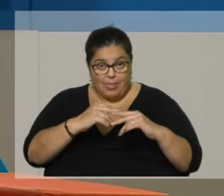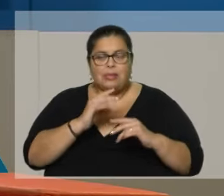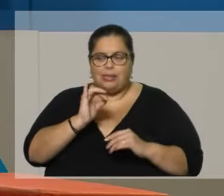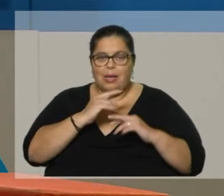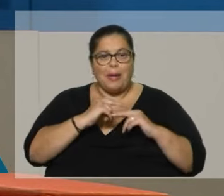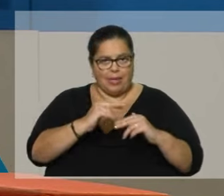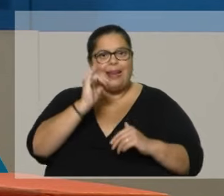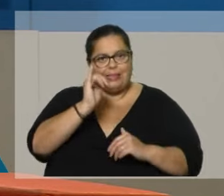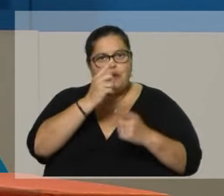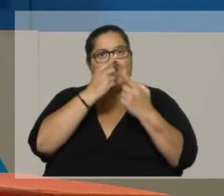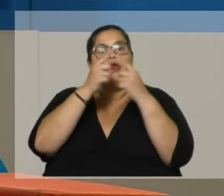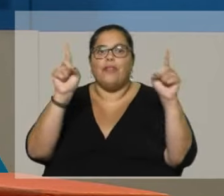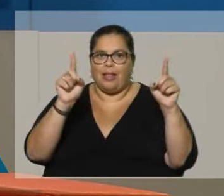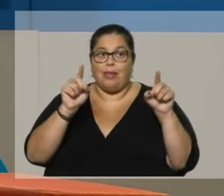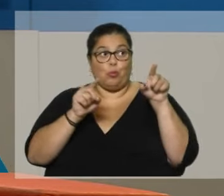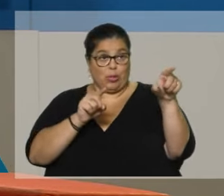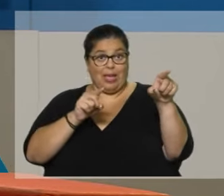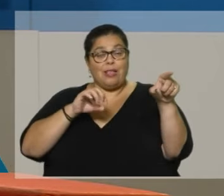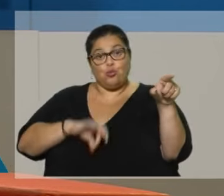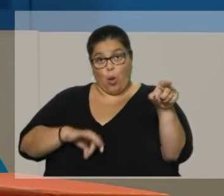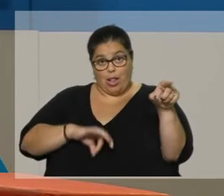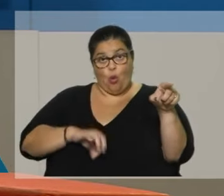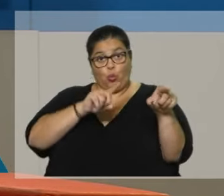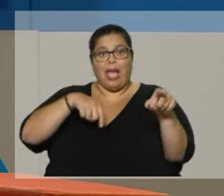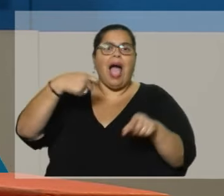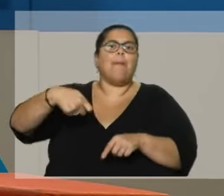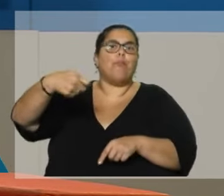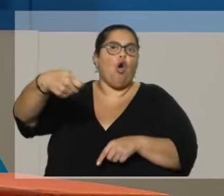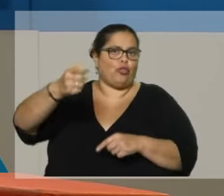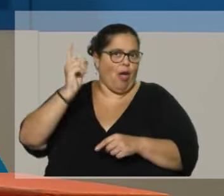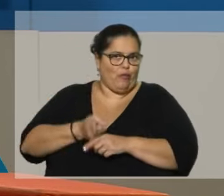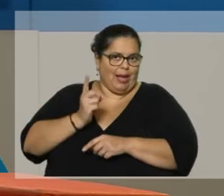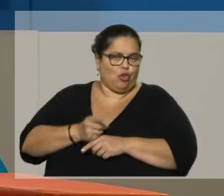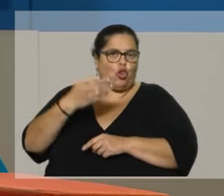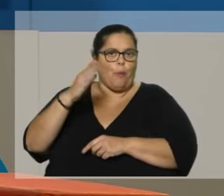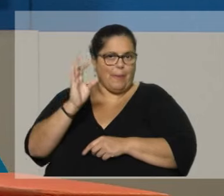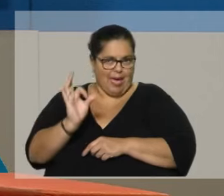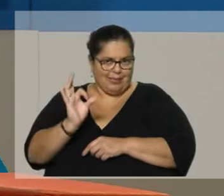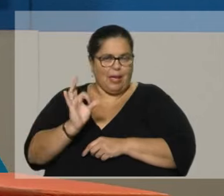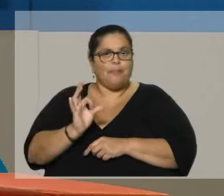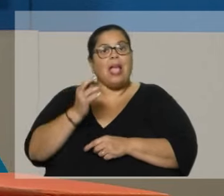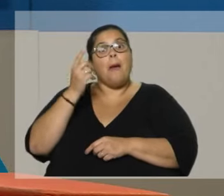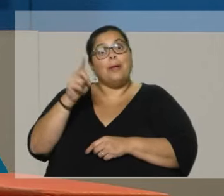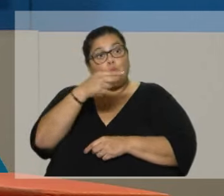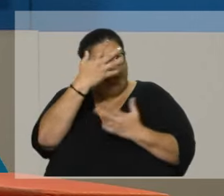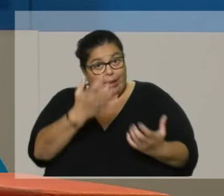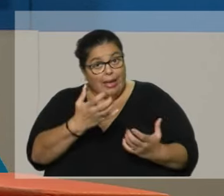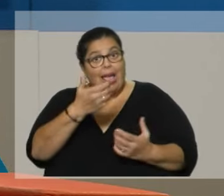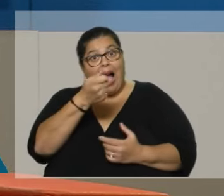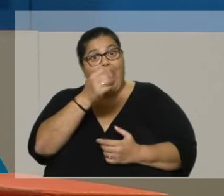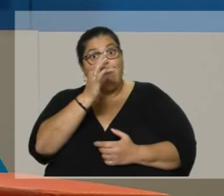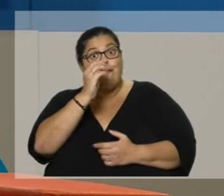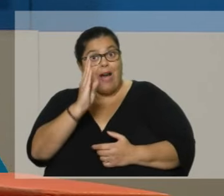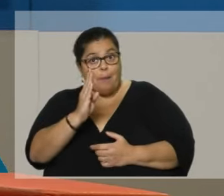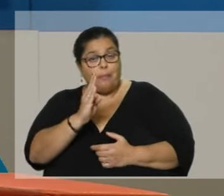usted tiene su sueldo y aporta los aportes que son obligatorios al BPS. Si usted decide tener una AFAP, a usted no le